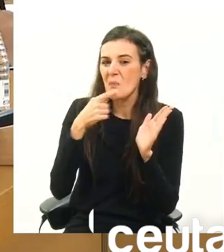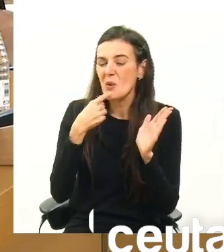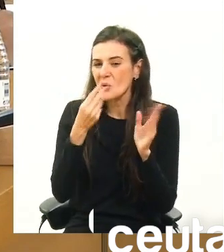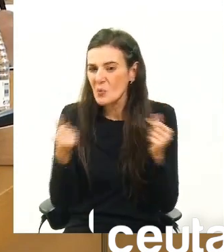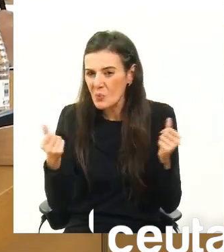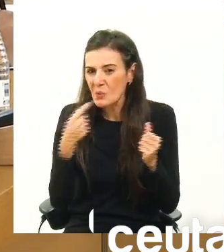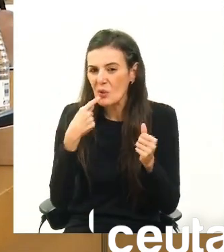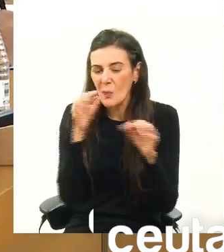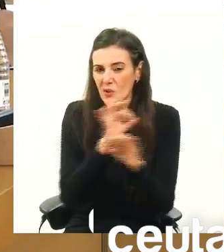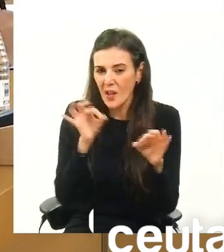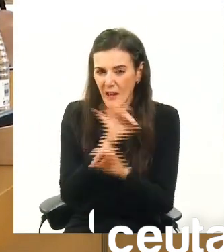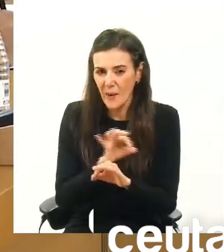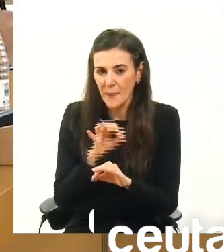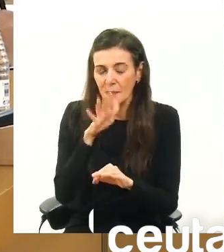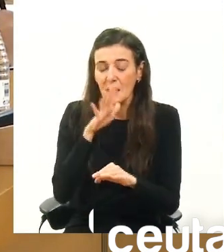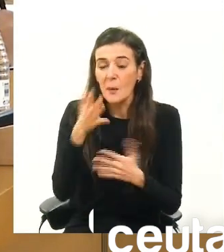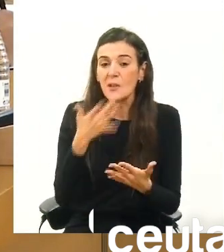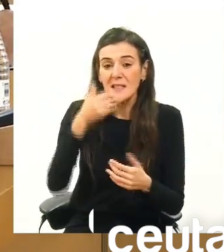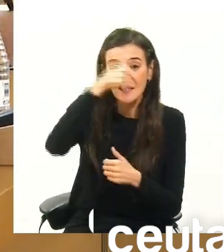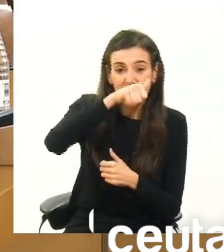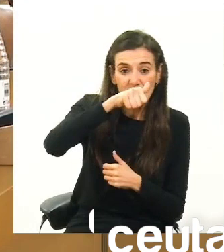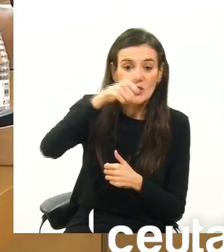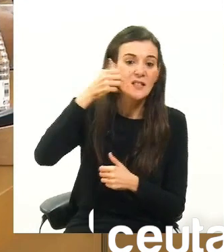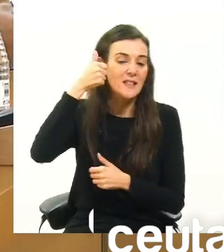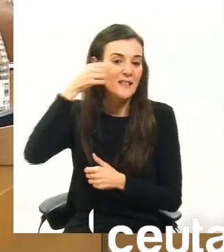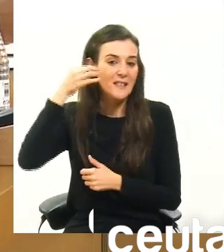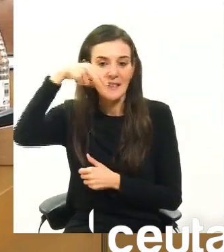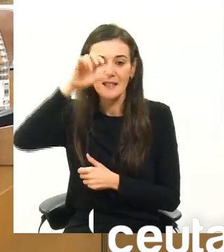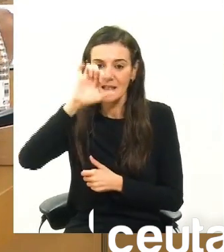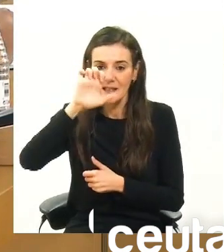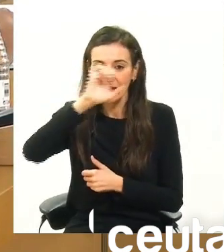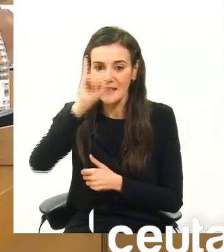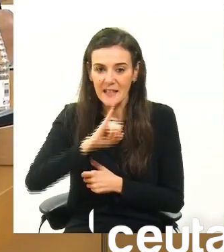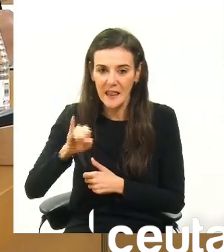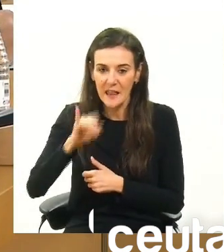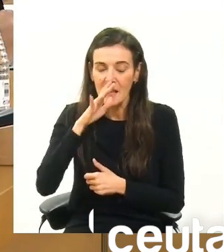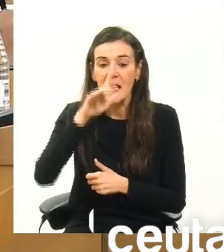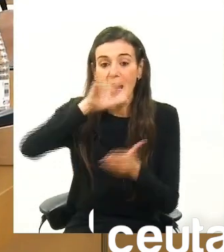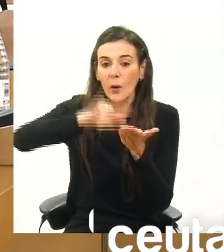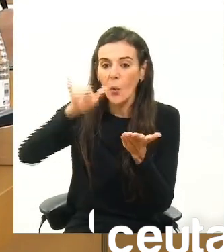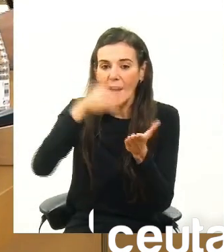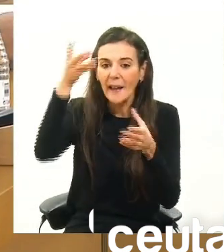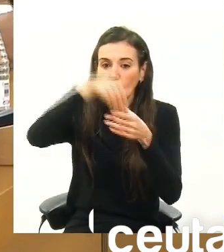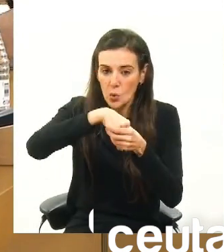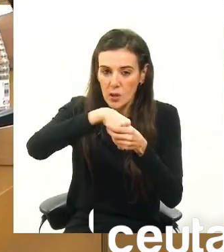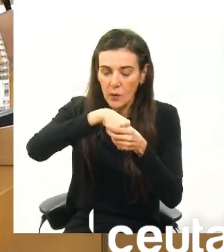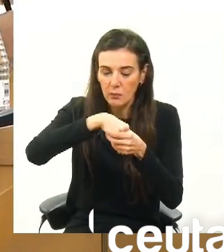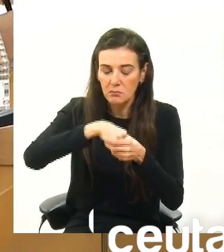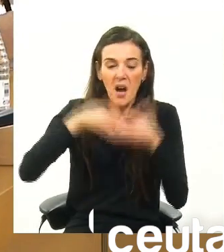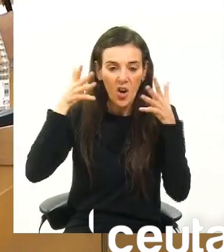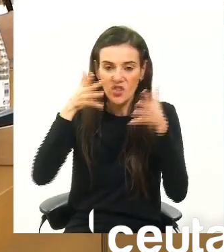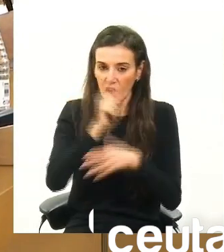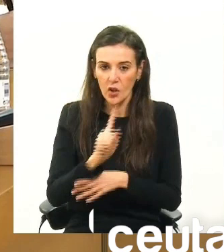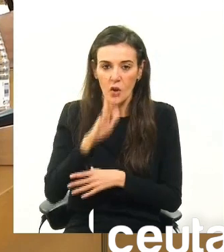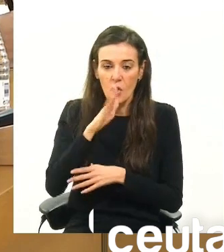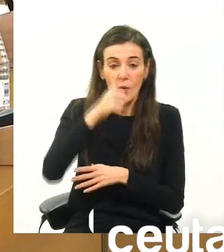por cualquier otra cuestión, sino por lo de niños y niñas. Eso que ustedes llaman el lenguaje inclusivo. No se recomienda. ¿Por qué